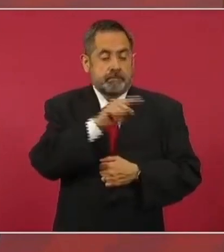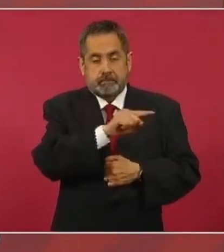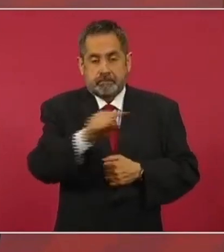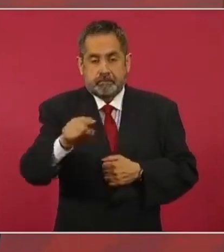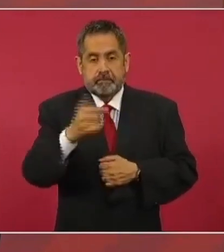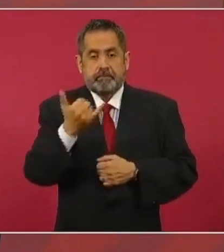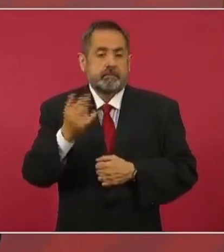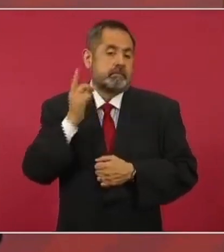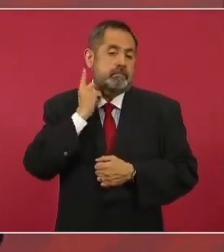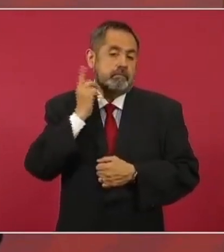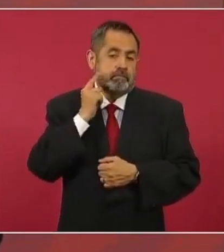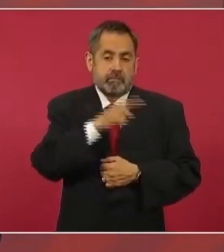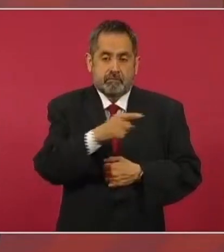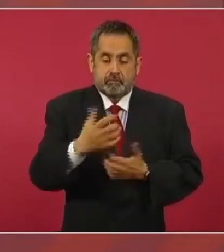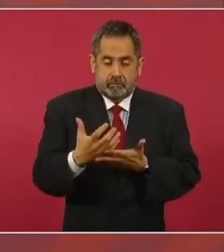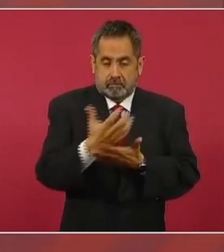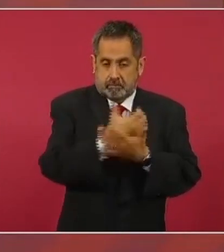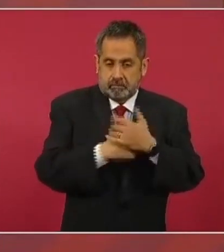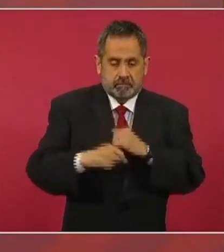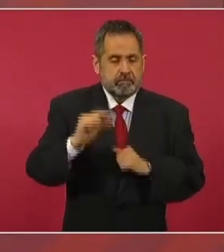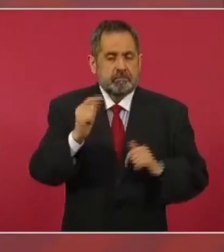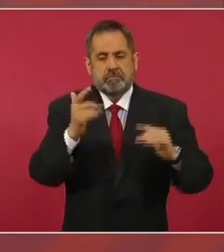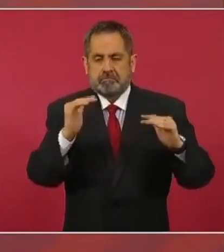diputados ganan menos.